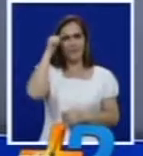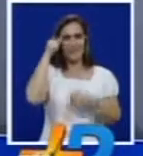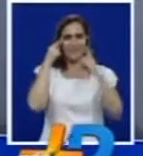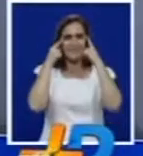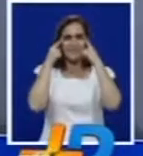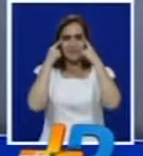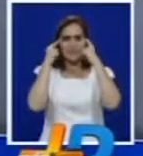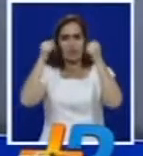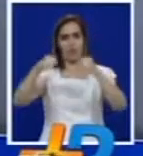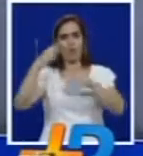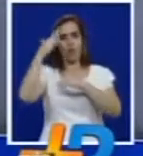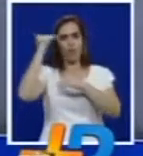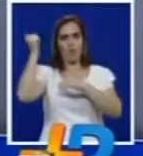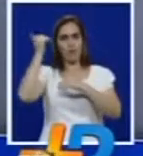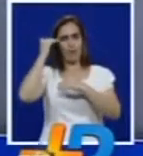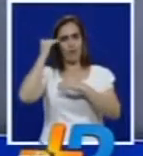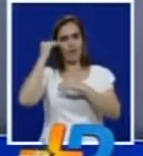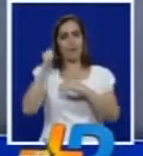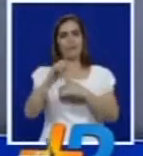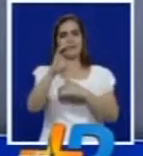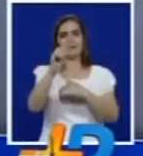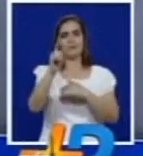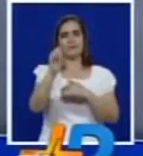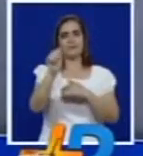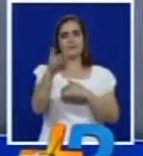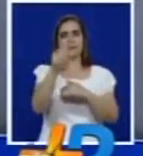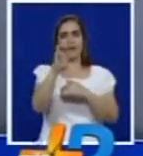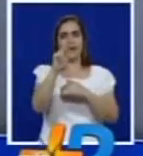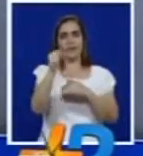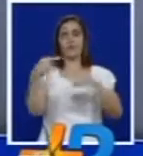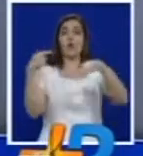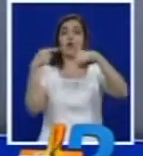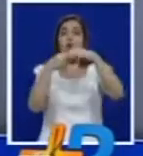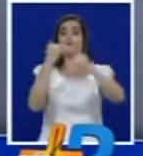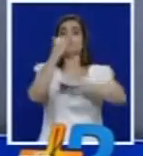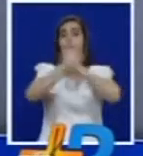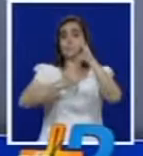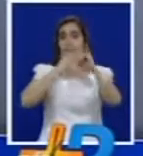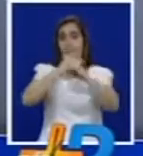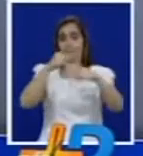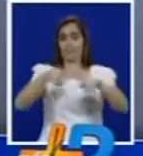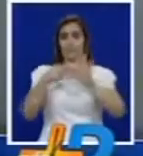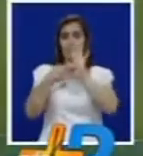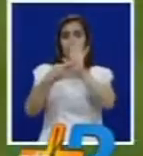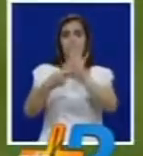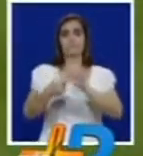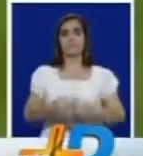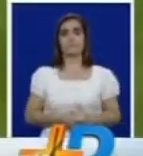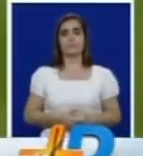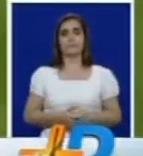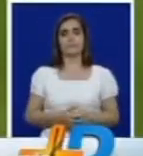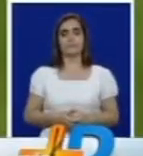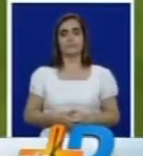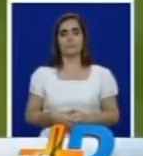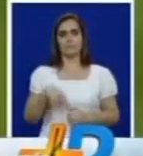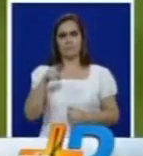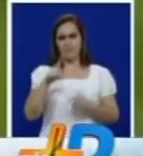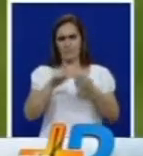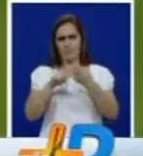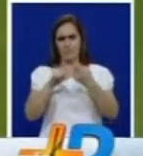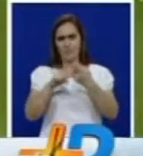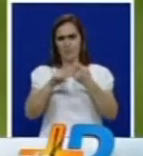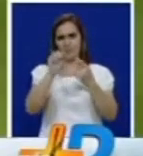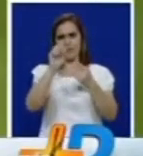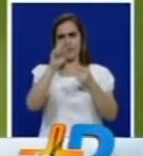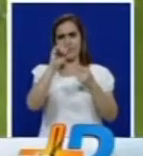les presentamos uno de Corea César Arias en el fútbol asiático goles internacionales en más pacífico este primero este de